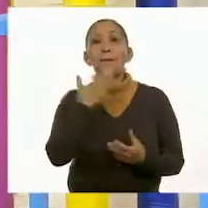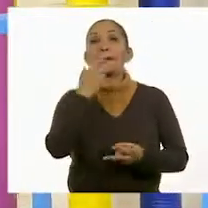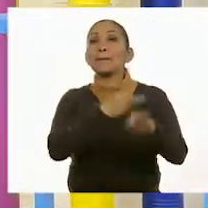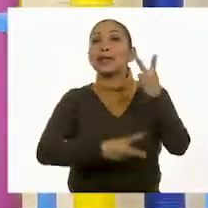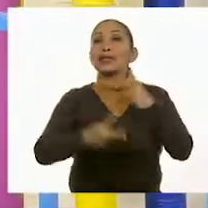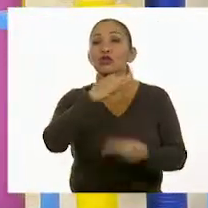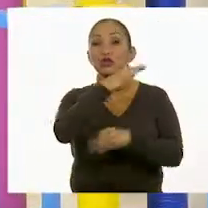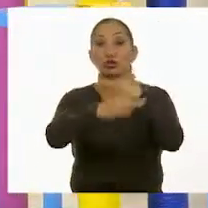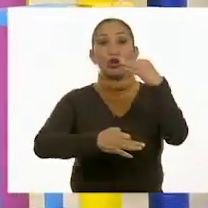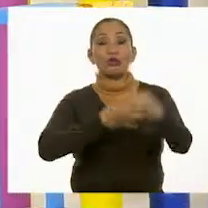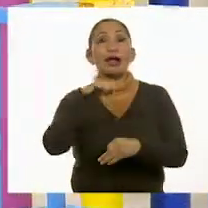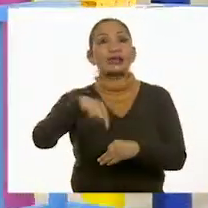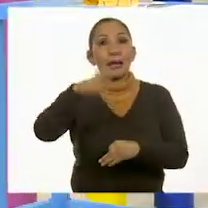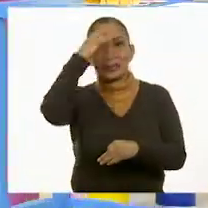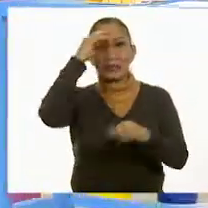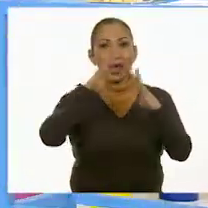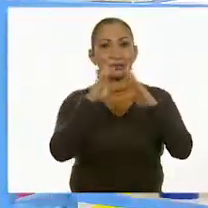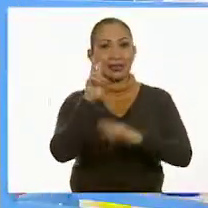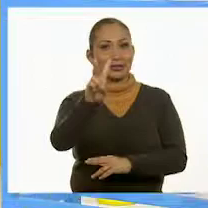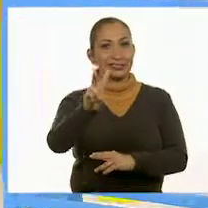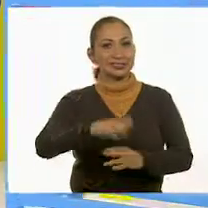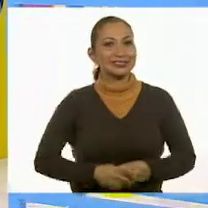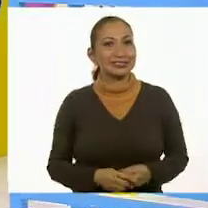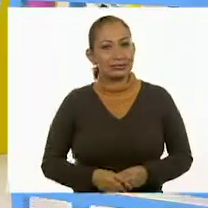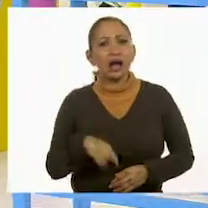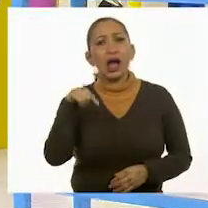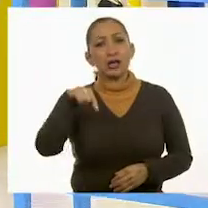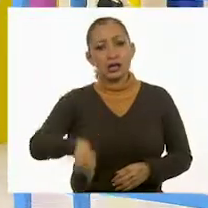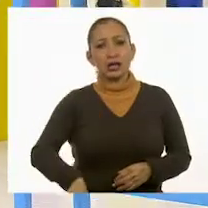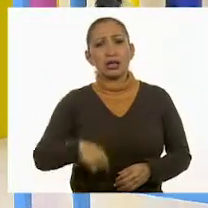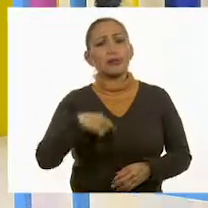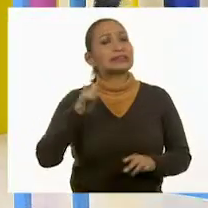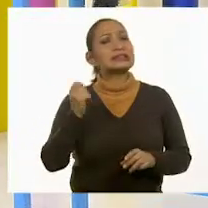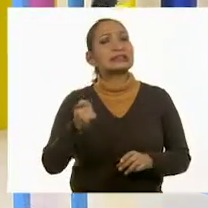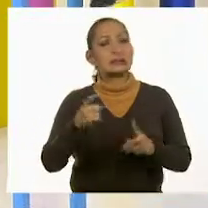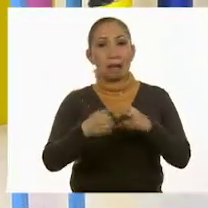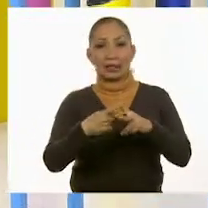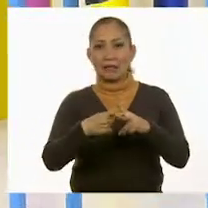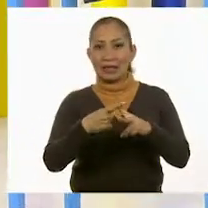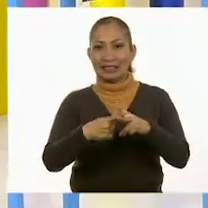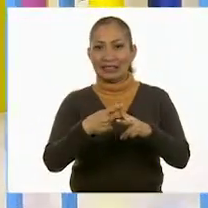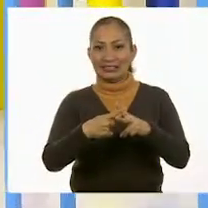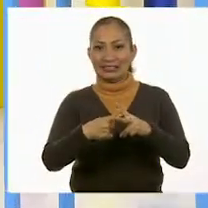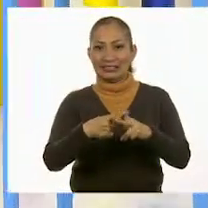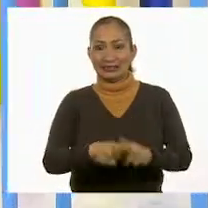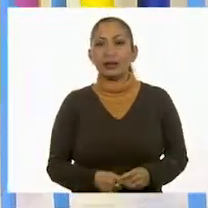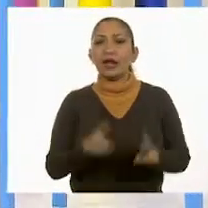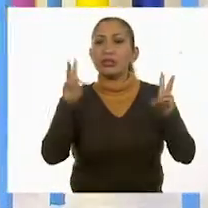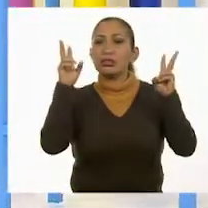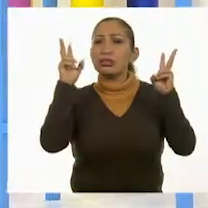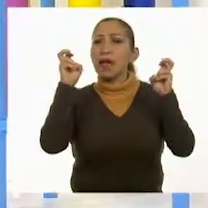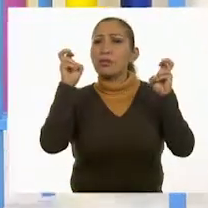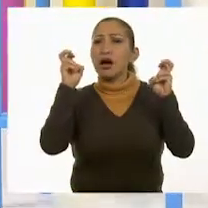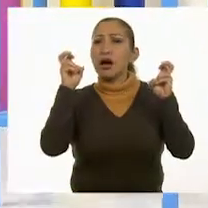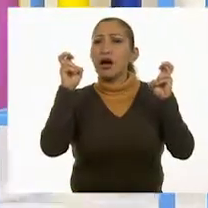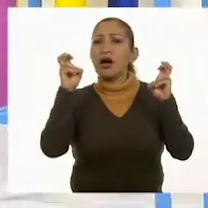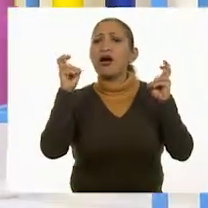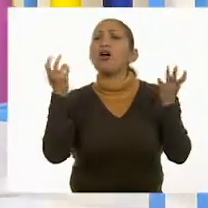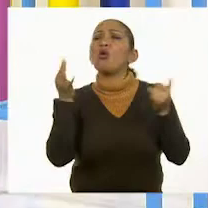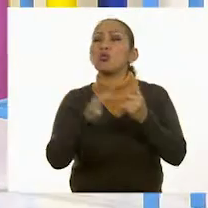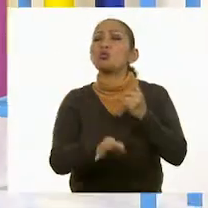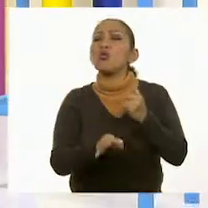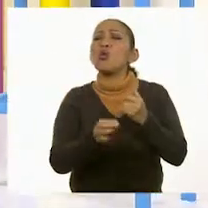Bienvenidas y bienvenidos a Aprende en Casa 2. Esta es la asignatura de matemáticas. El tema es, al final,